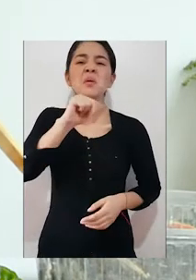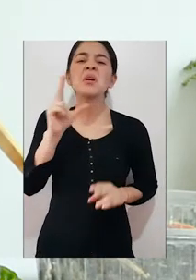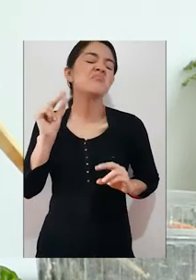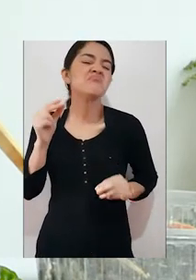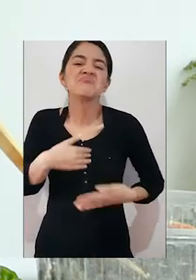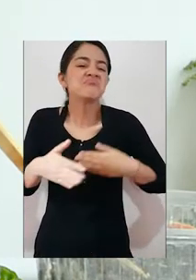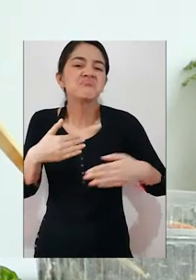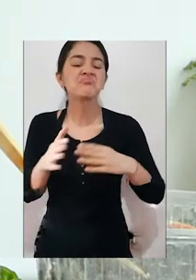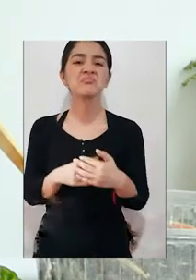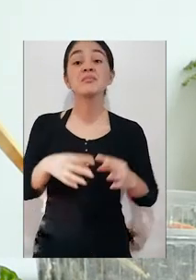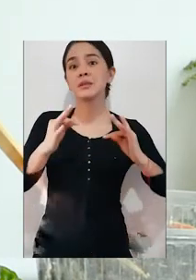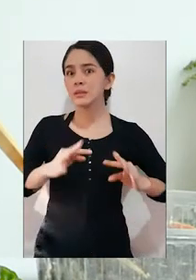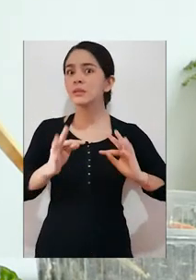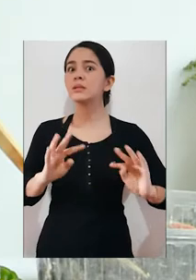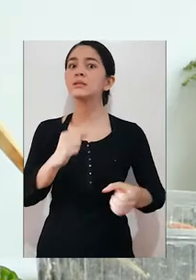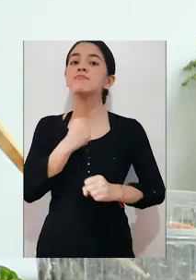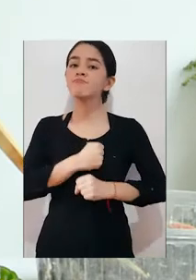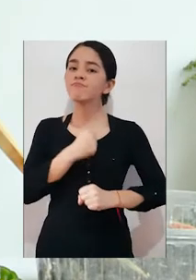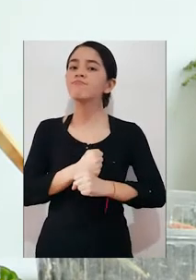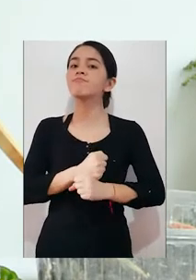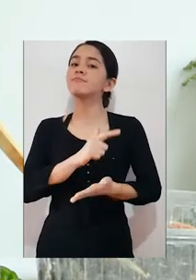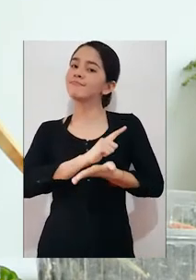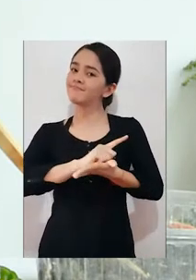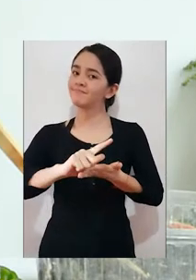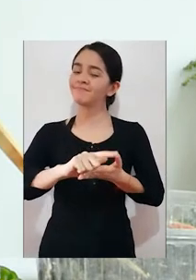Igual tenemos que tratar de trabajar de la forma más limpia